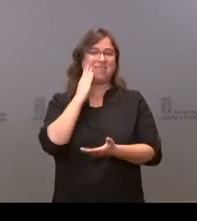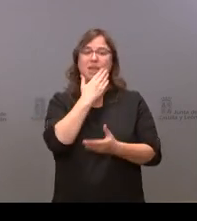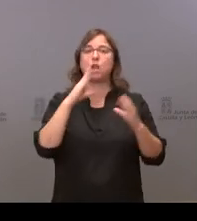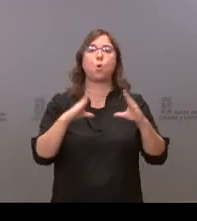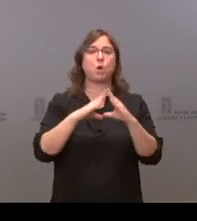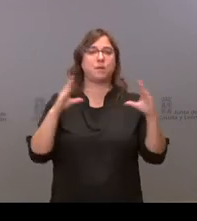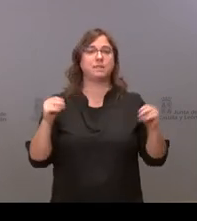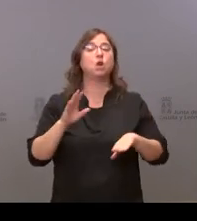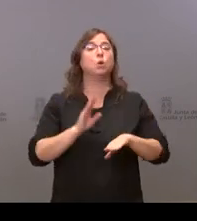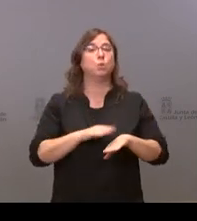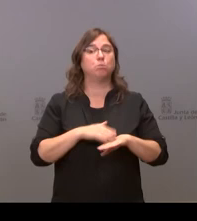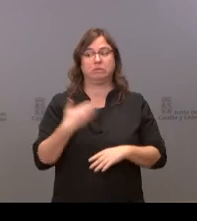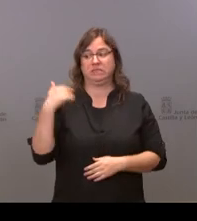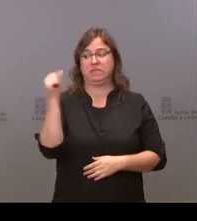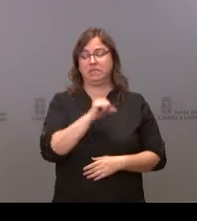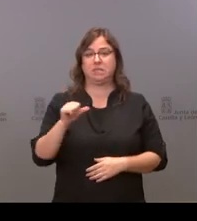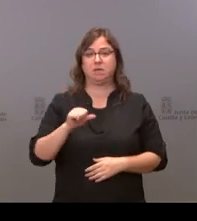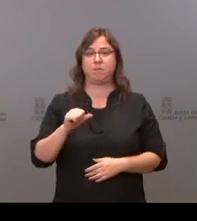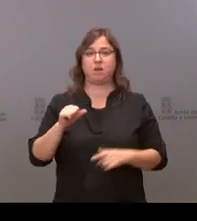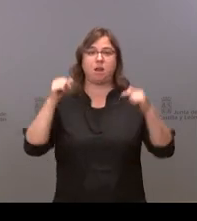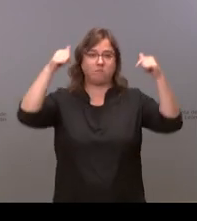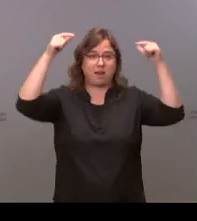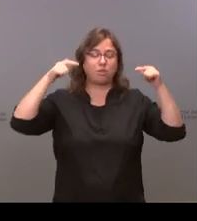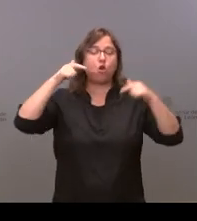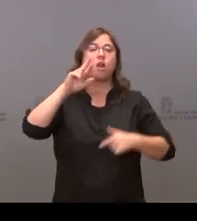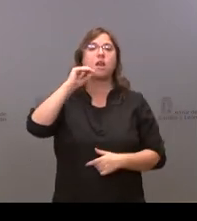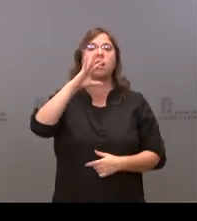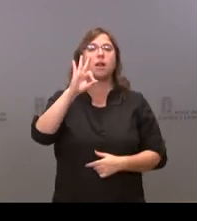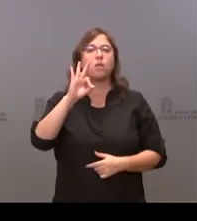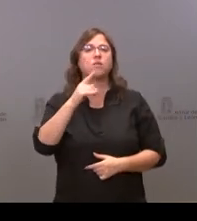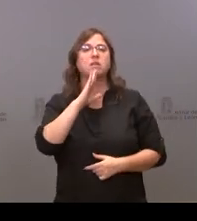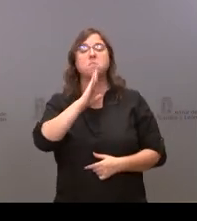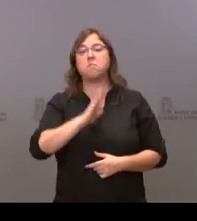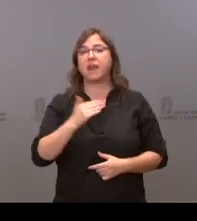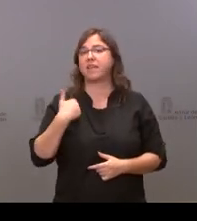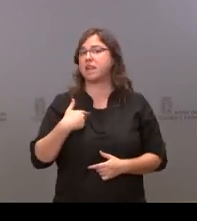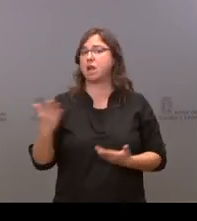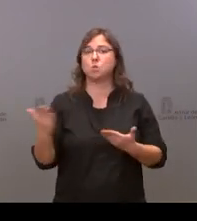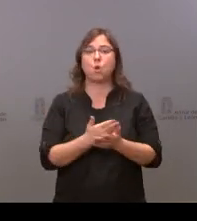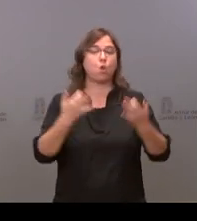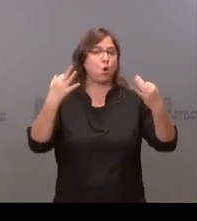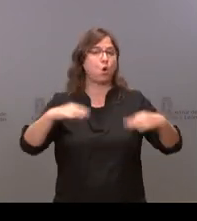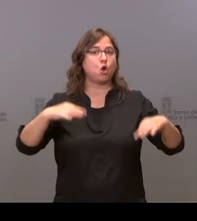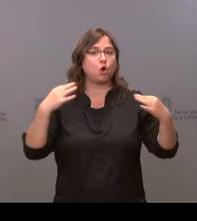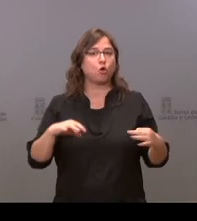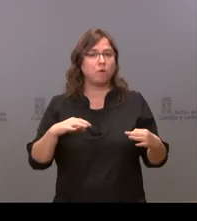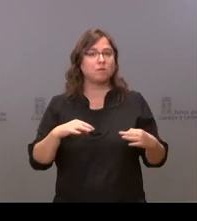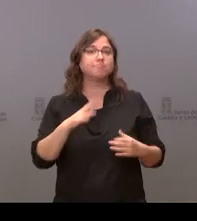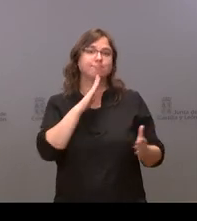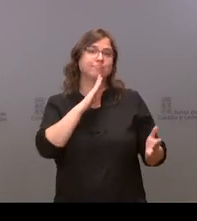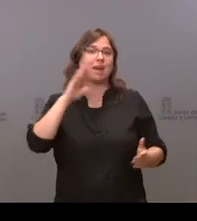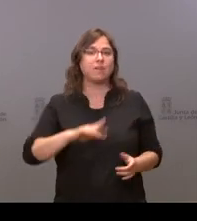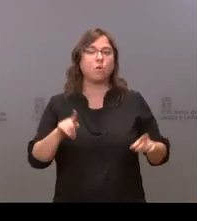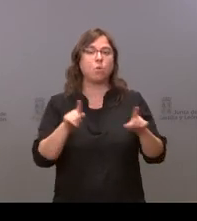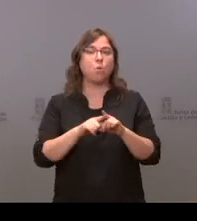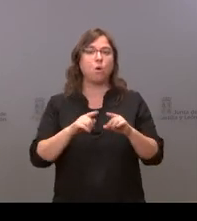semana el rector Ricardo Rivero pues volvió a insistir que ahora que parece que todo ya ha vuelto a la normalidad sería el momento de que también